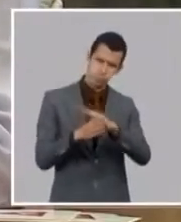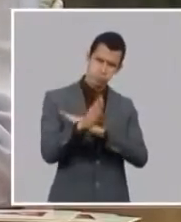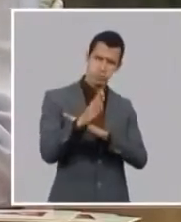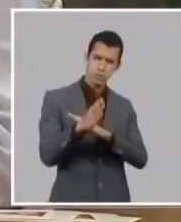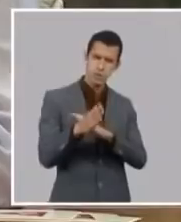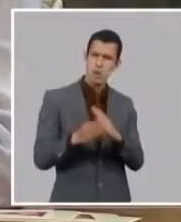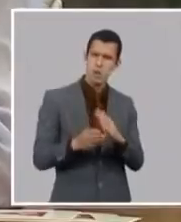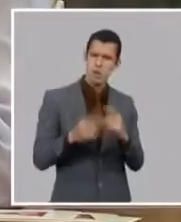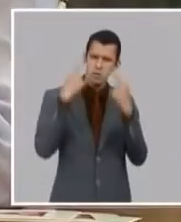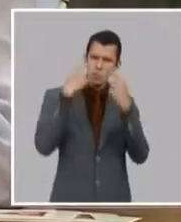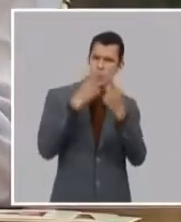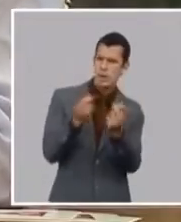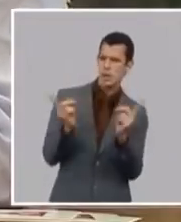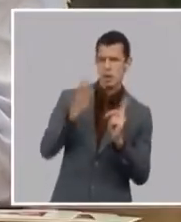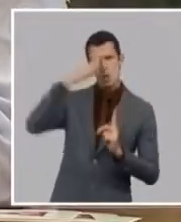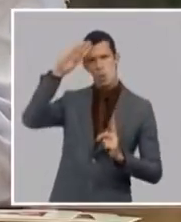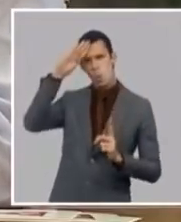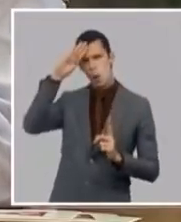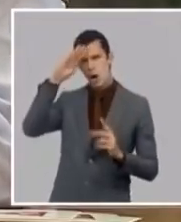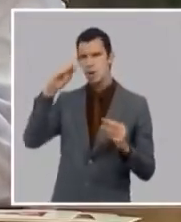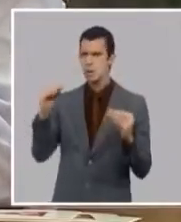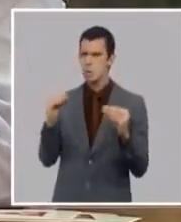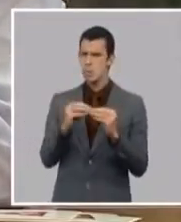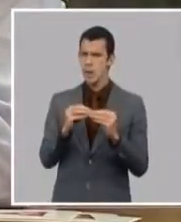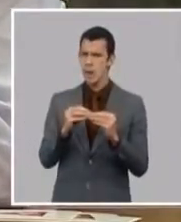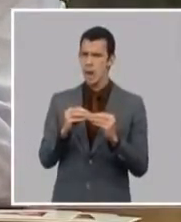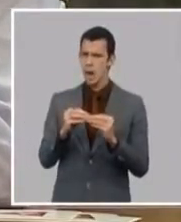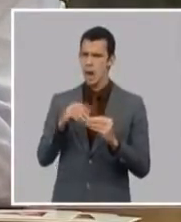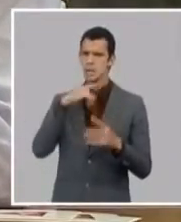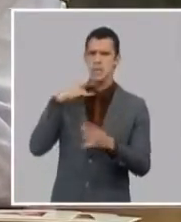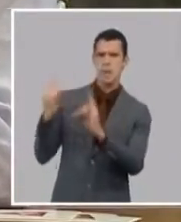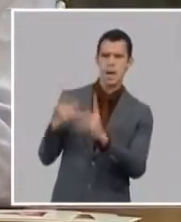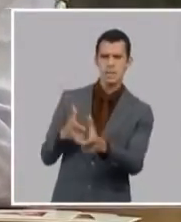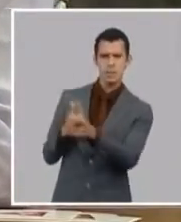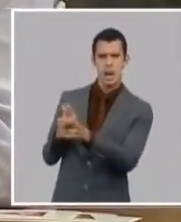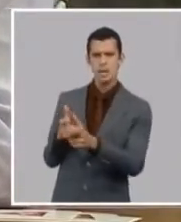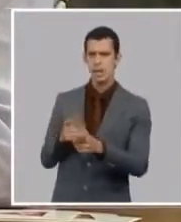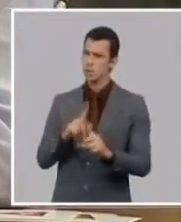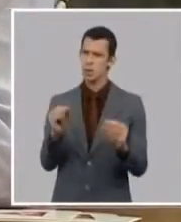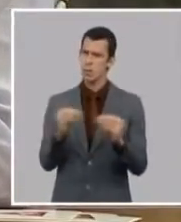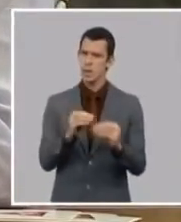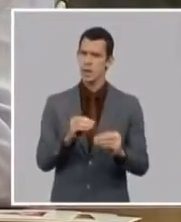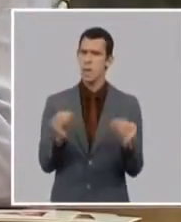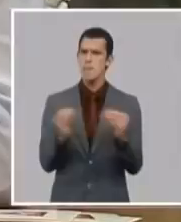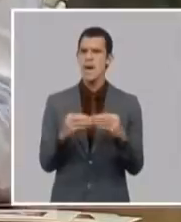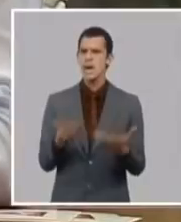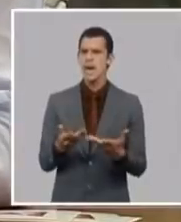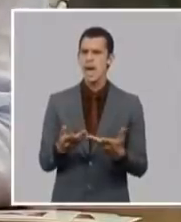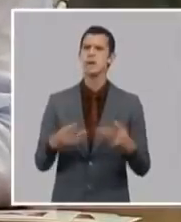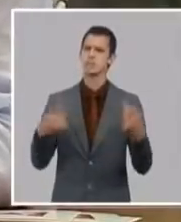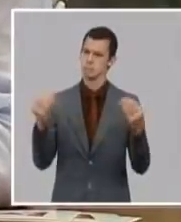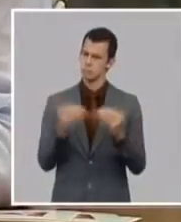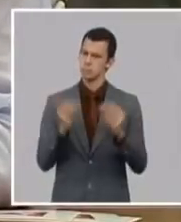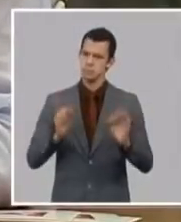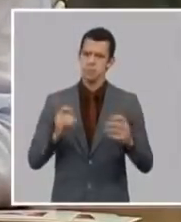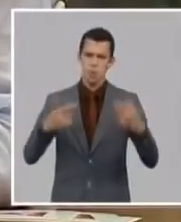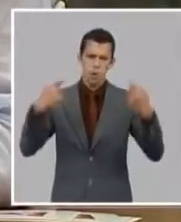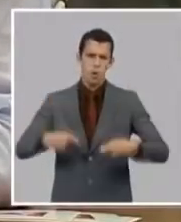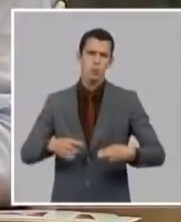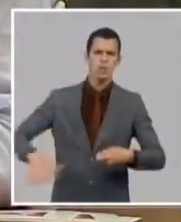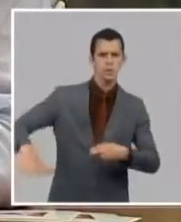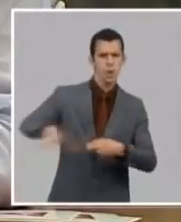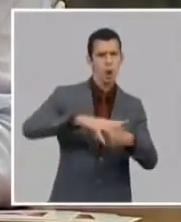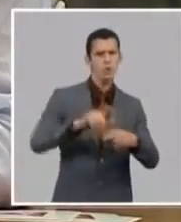justicia social que supera la que pueden exhibir países que que